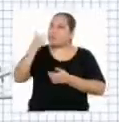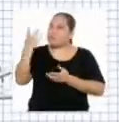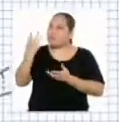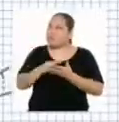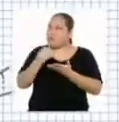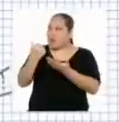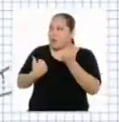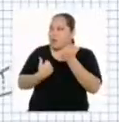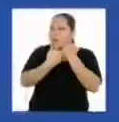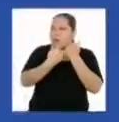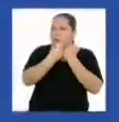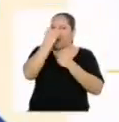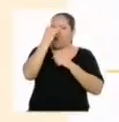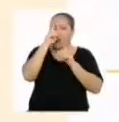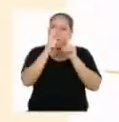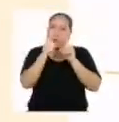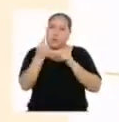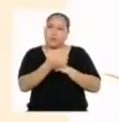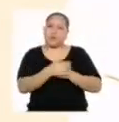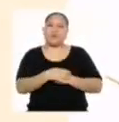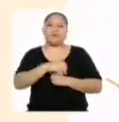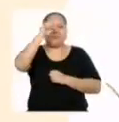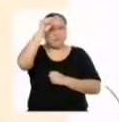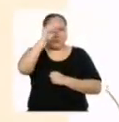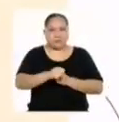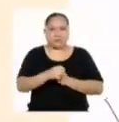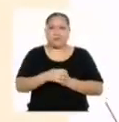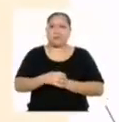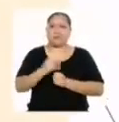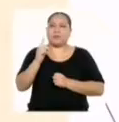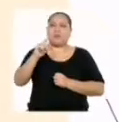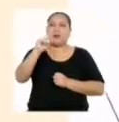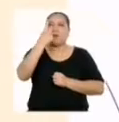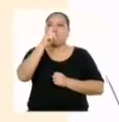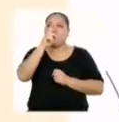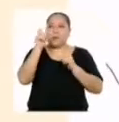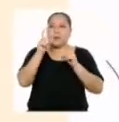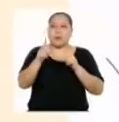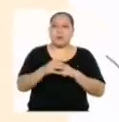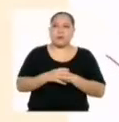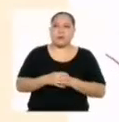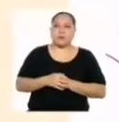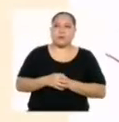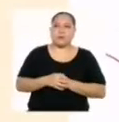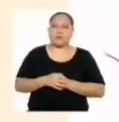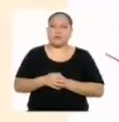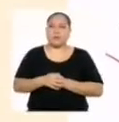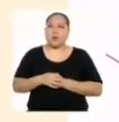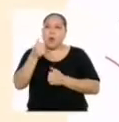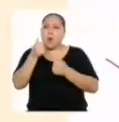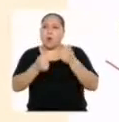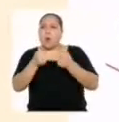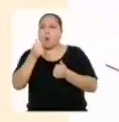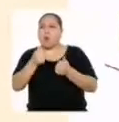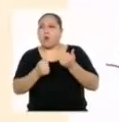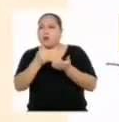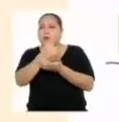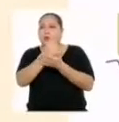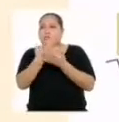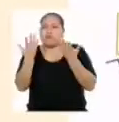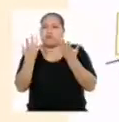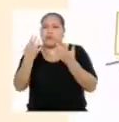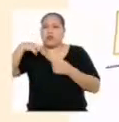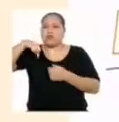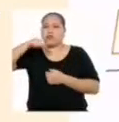algunas preguntas para seguir con esta fase? Por supuesto. La primera pregunta sería, ¿Cuáles son los pares de